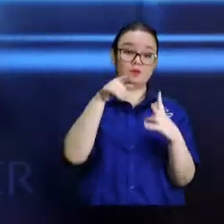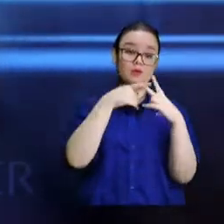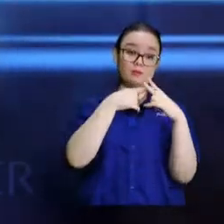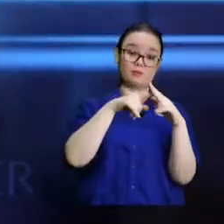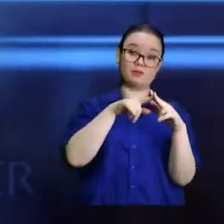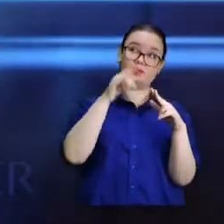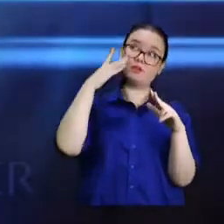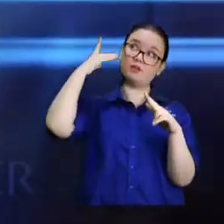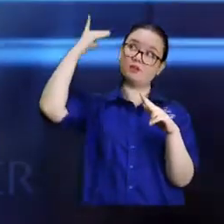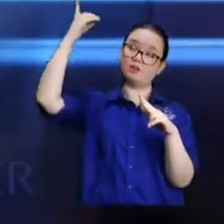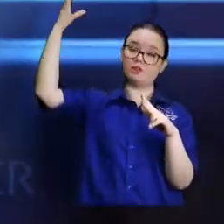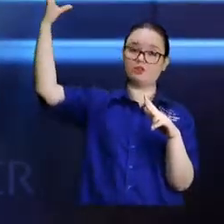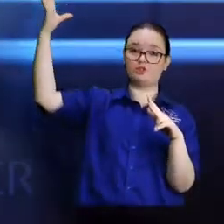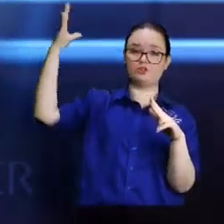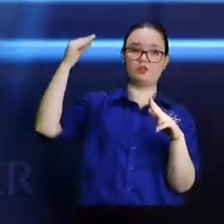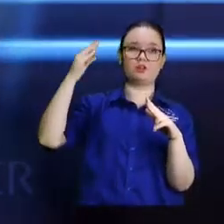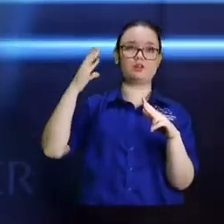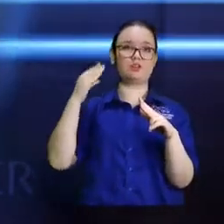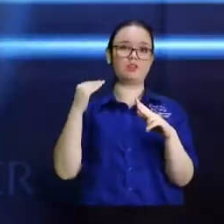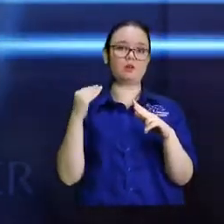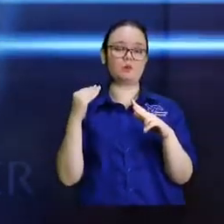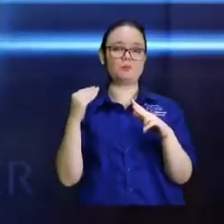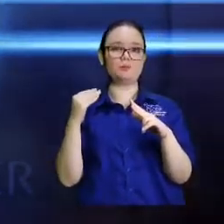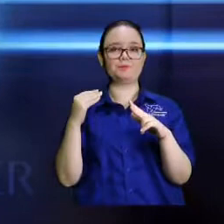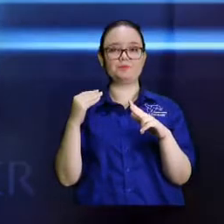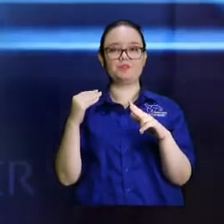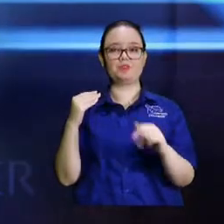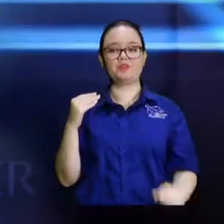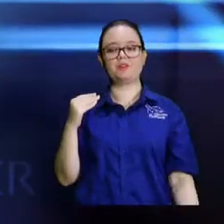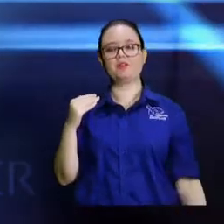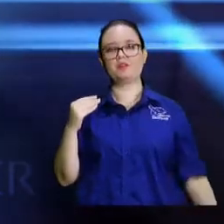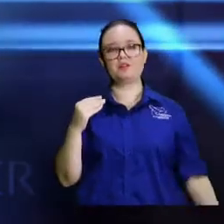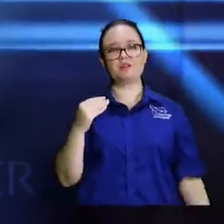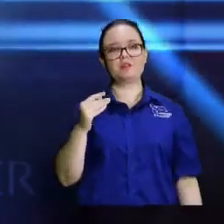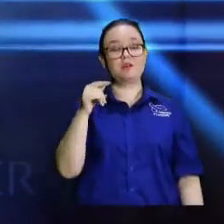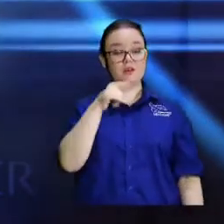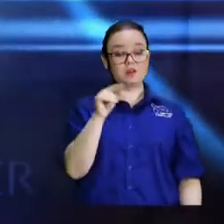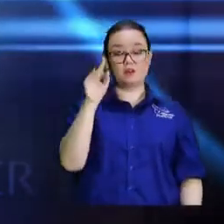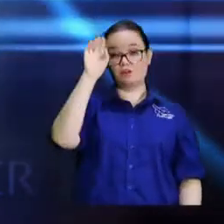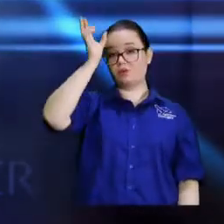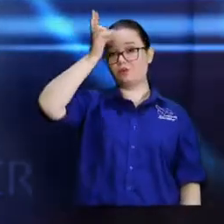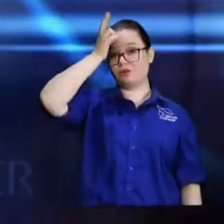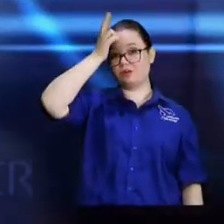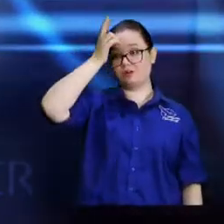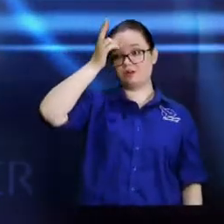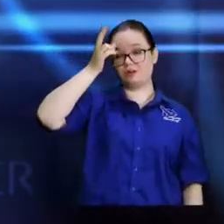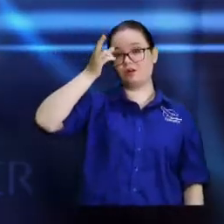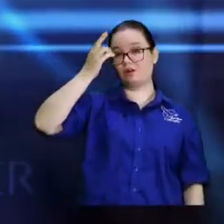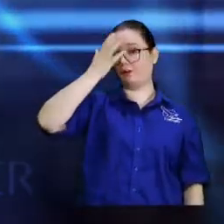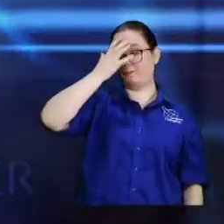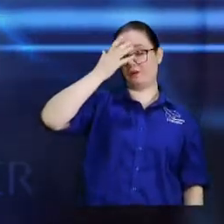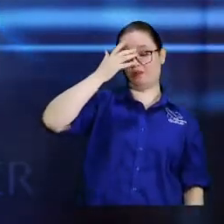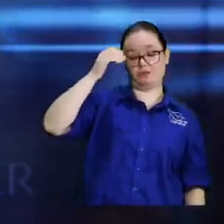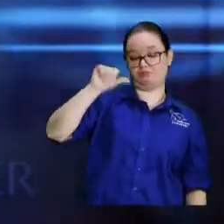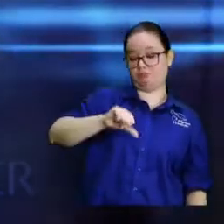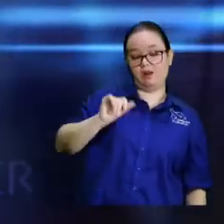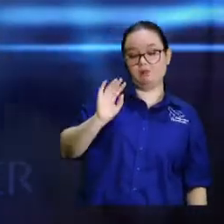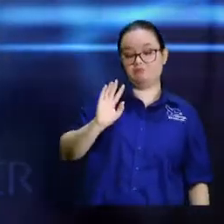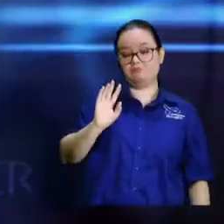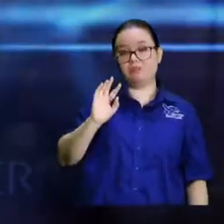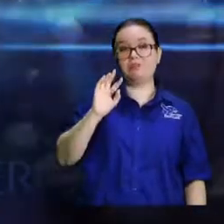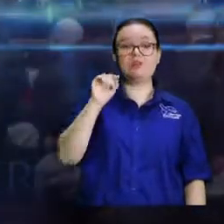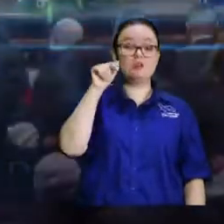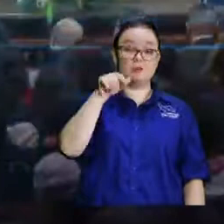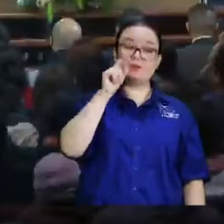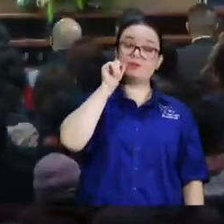Dios le dijo. Fíjense qué tremendo, Dios puede usar a cualquiera. Porque él no era judío, él no era judío, él era pagano. Y entonces